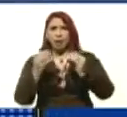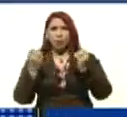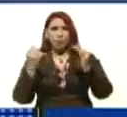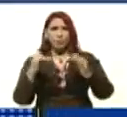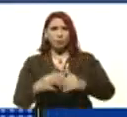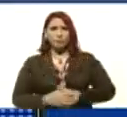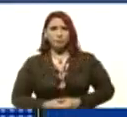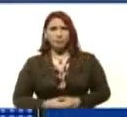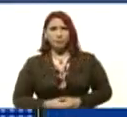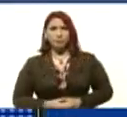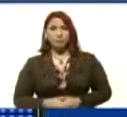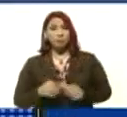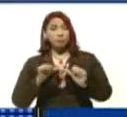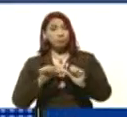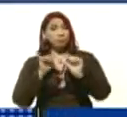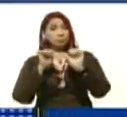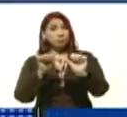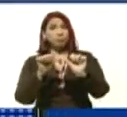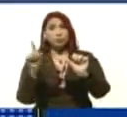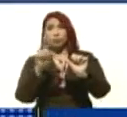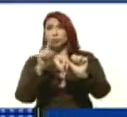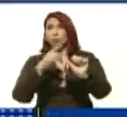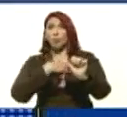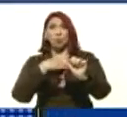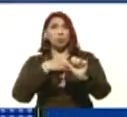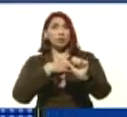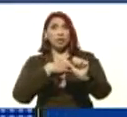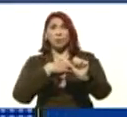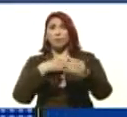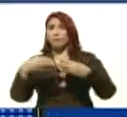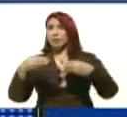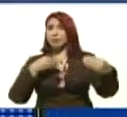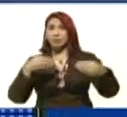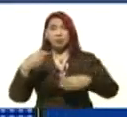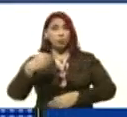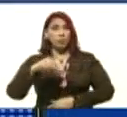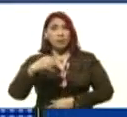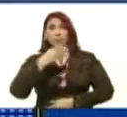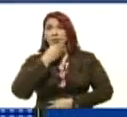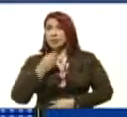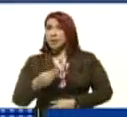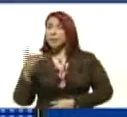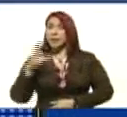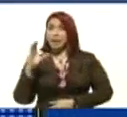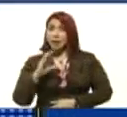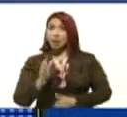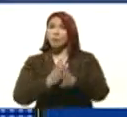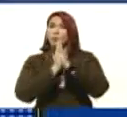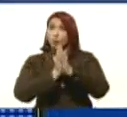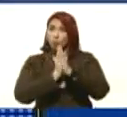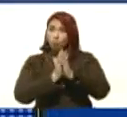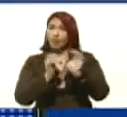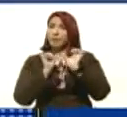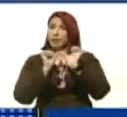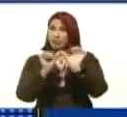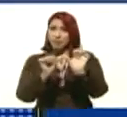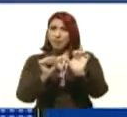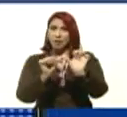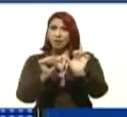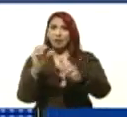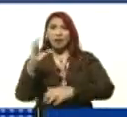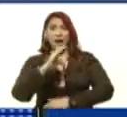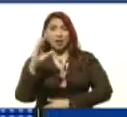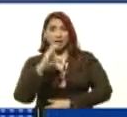Si así se quiere, no podríamos flexibilizar noviembre y diciembre Caracas, no podríamos. Quedaría la Gran